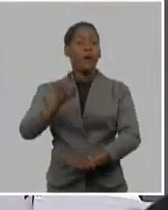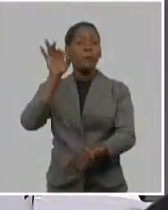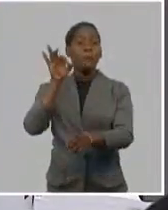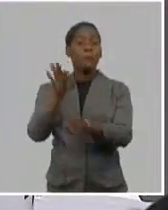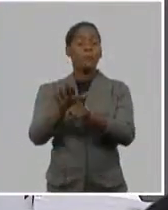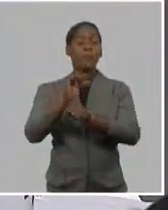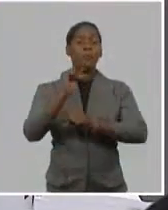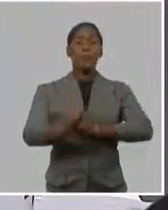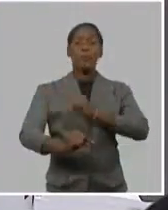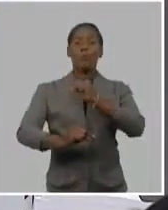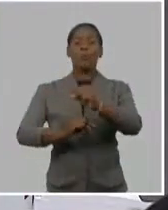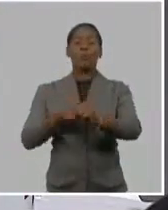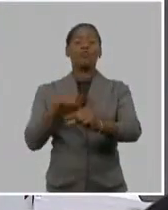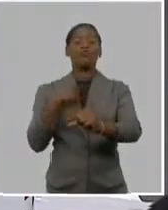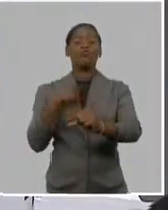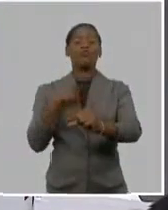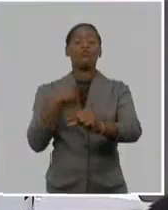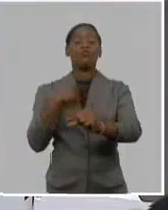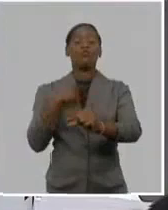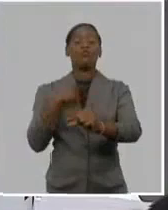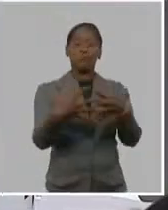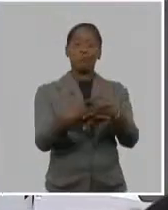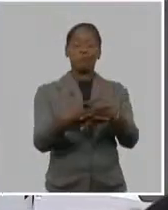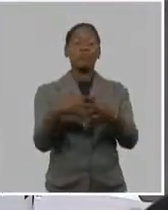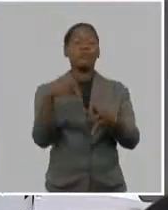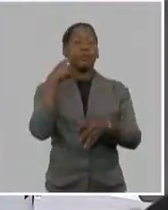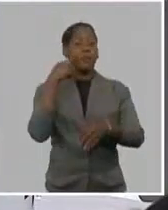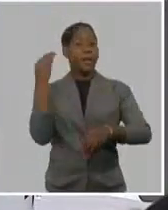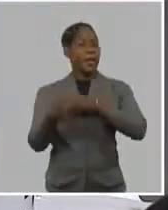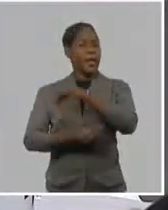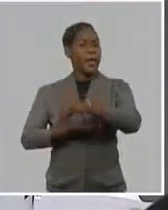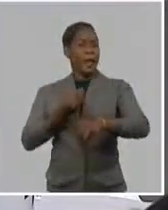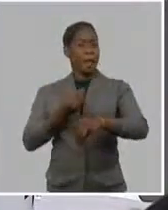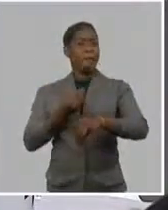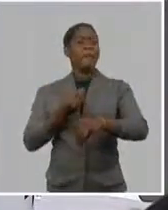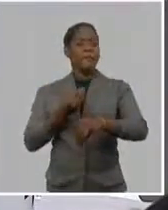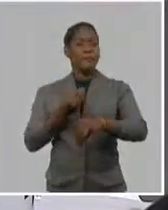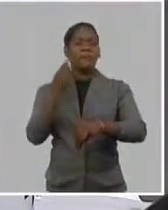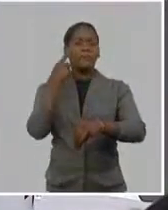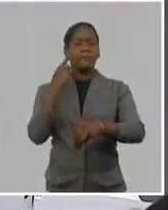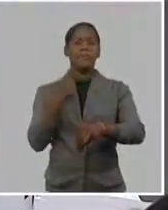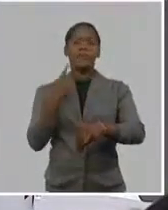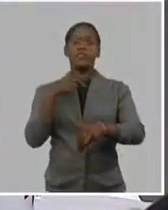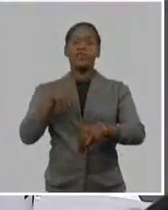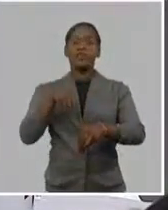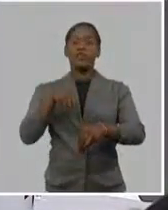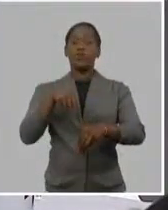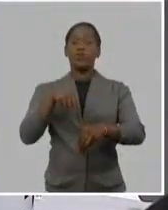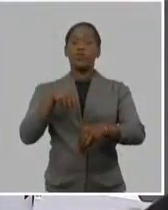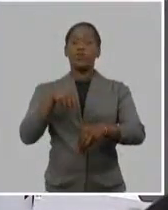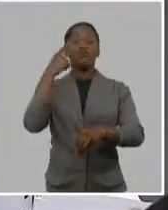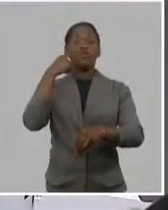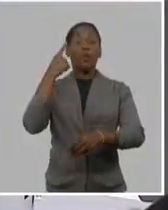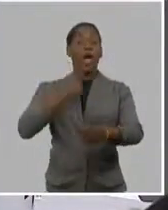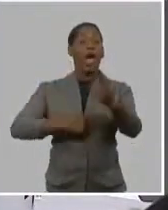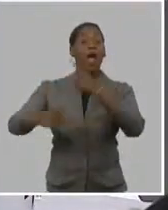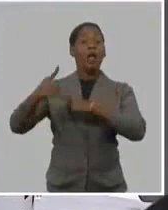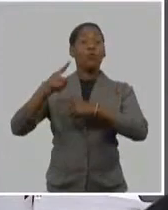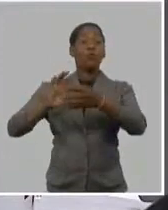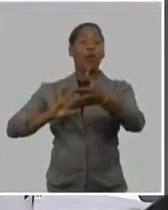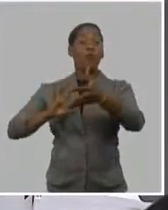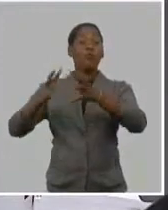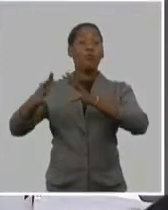nuestro partido y de nuestros cuadros. Estamos relacionados con las discriminaciones de todo tipo, la violencia de la mujer,